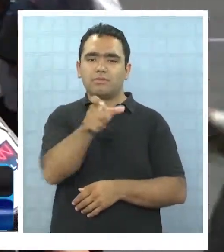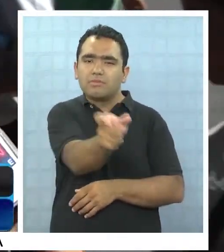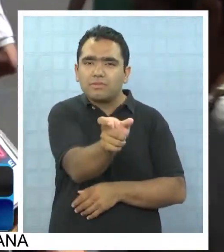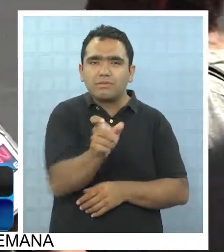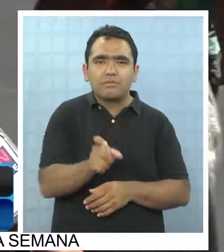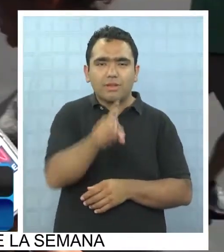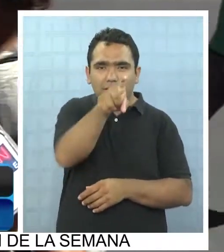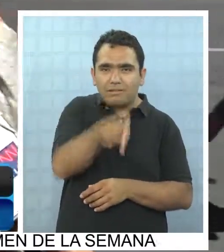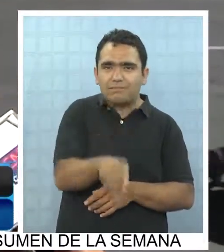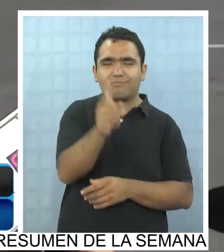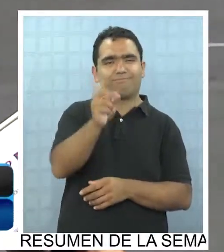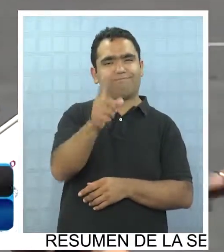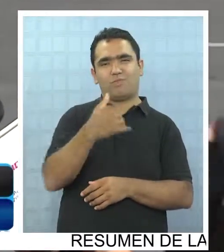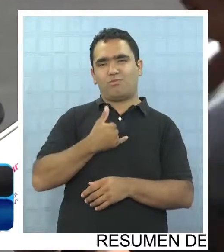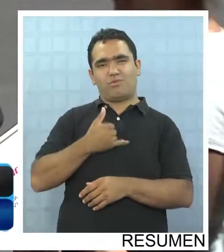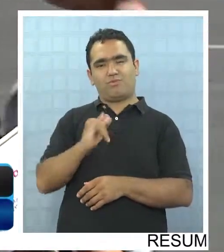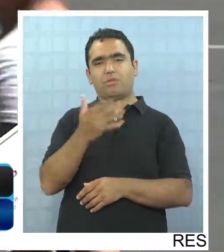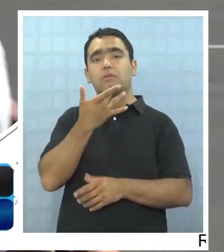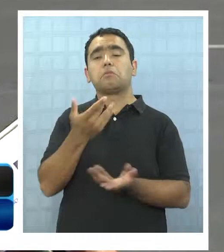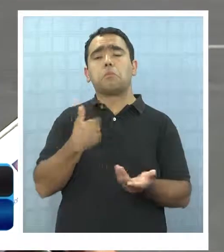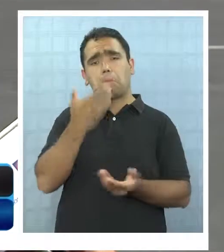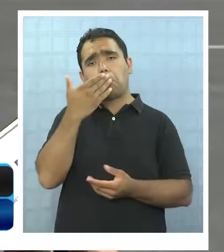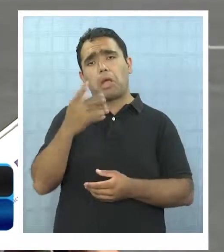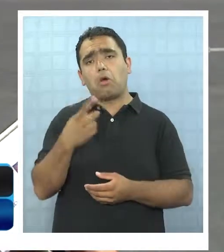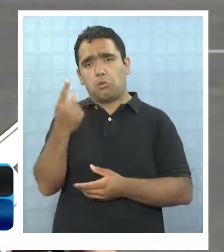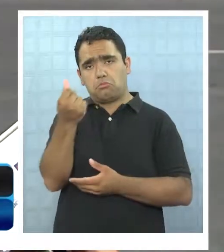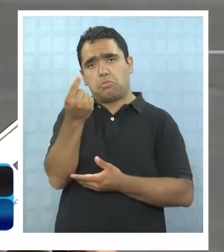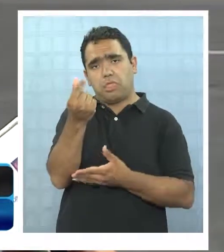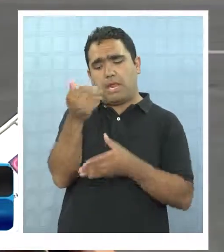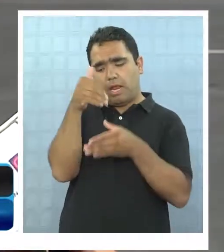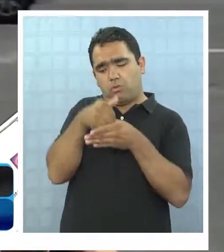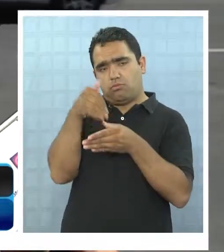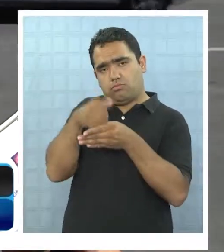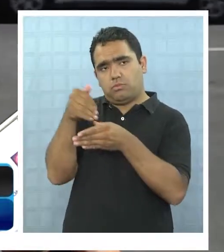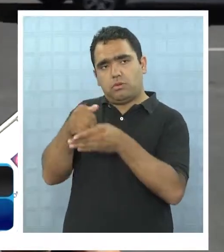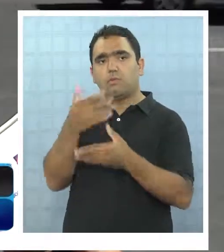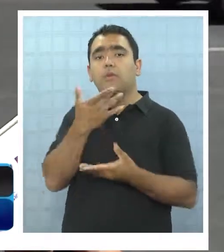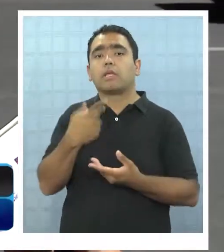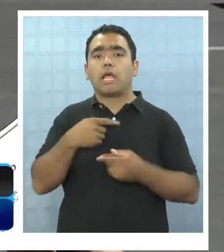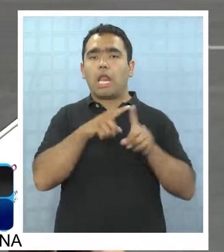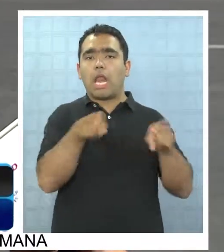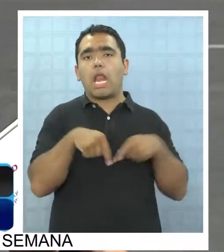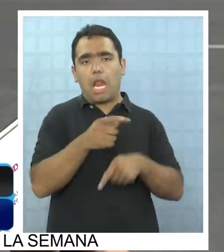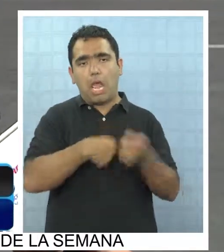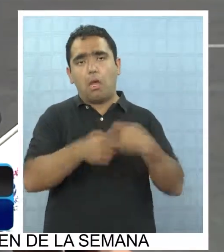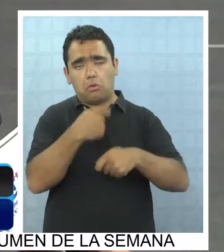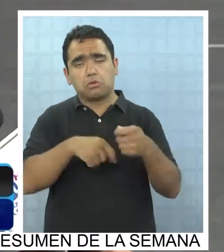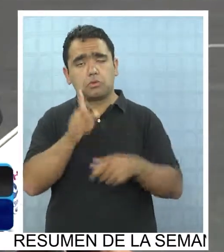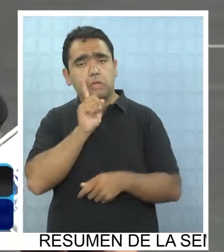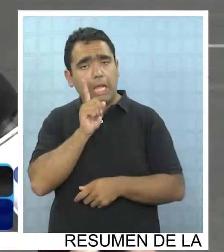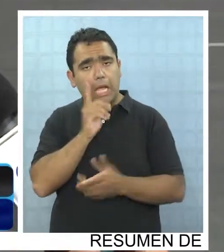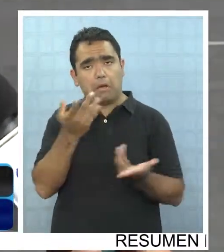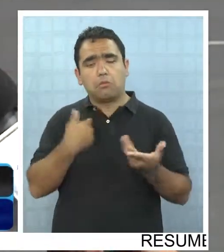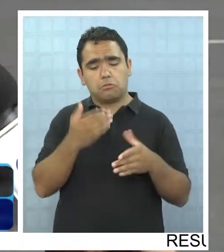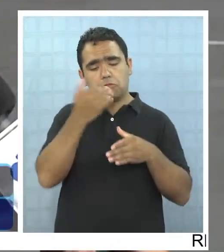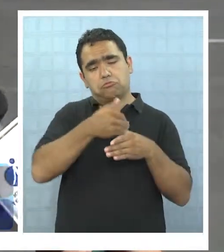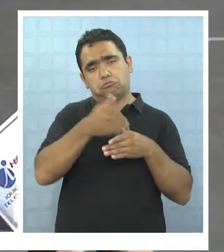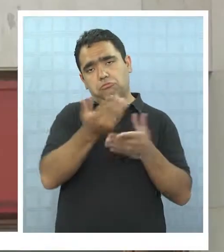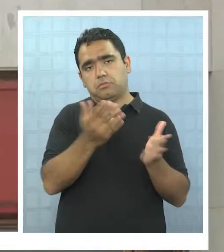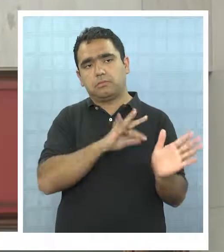no me acerco mucho a los cajeros, porque manejo más efectivo, o sea, porque tengo un negocio y no